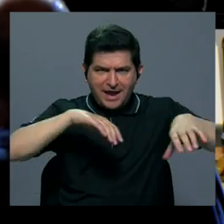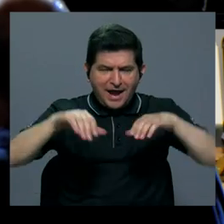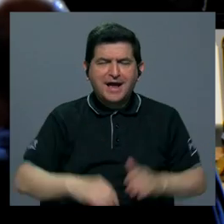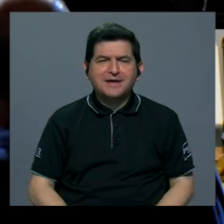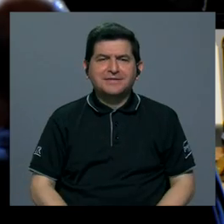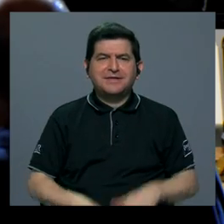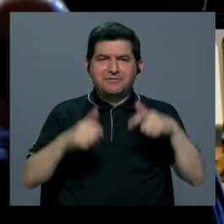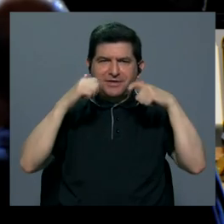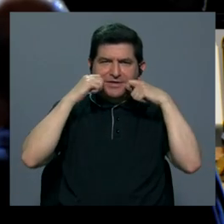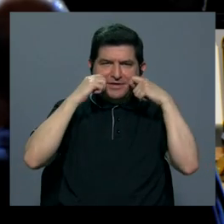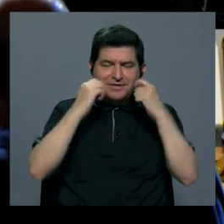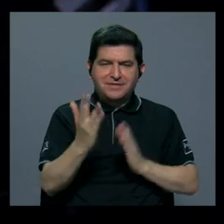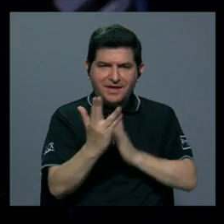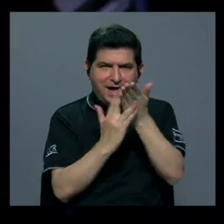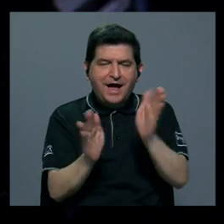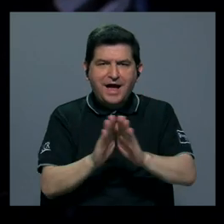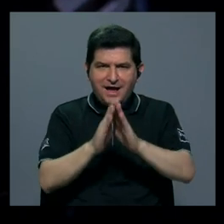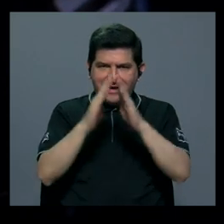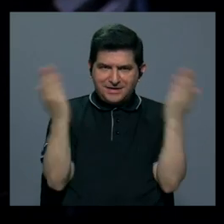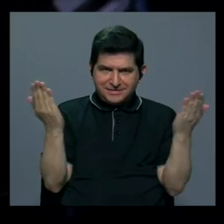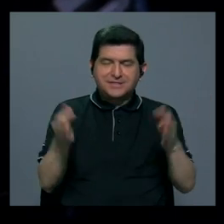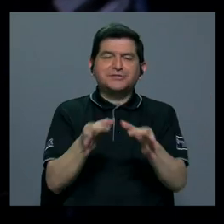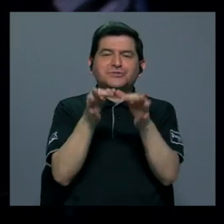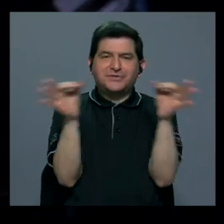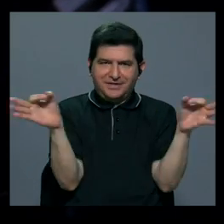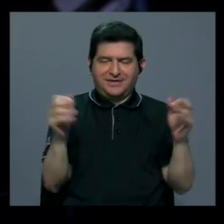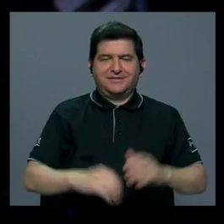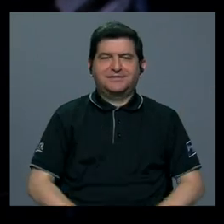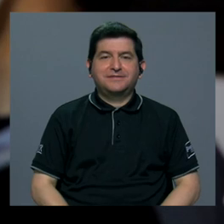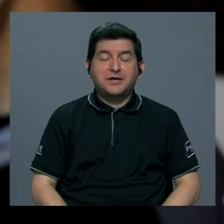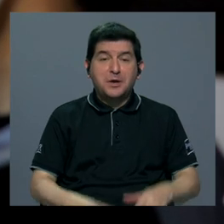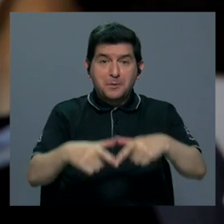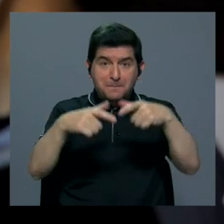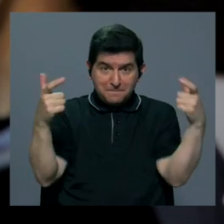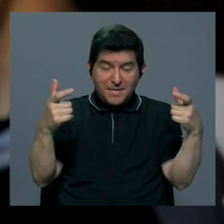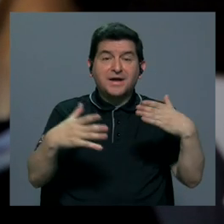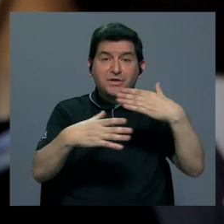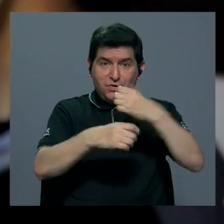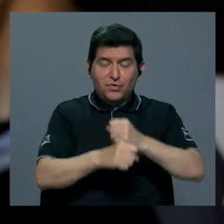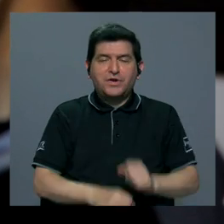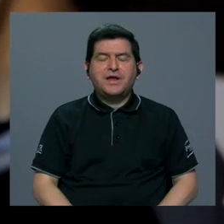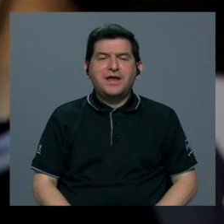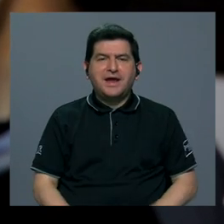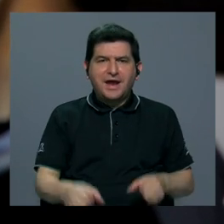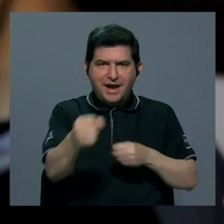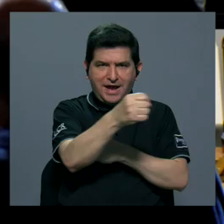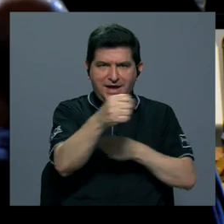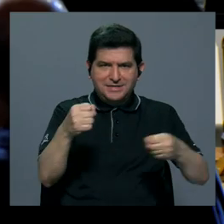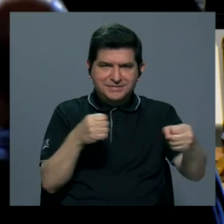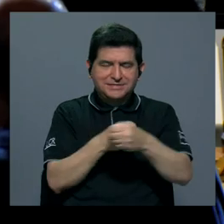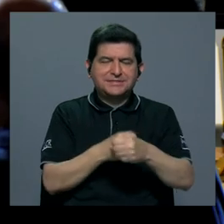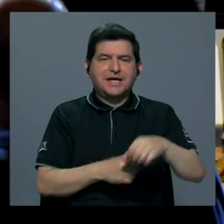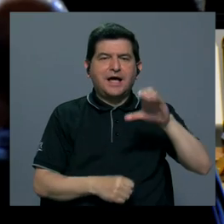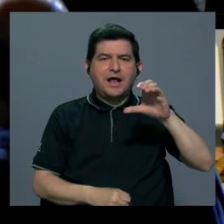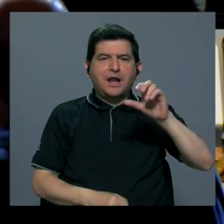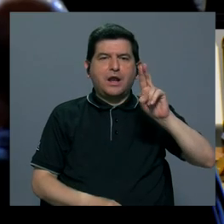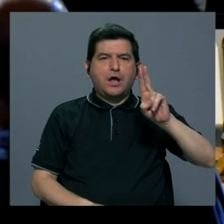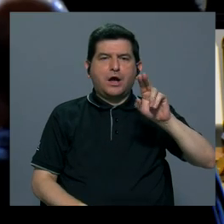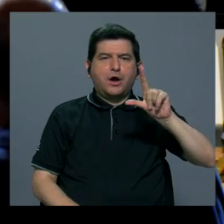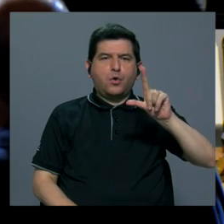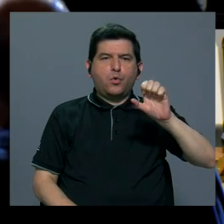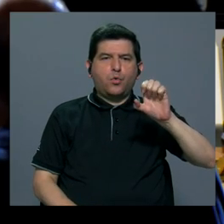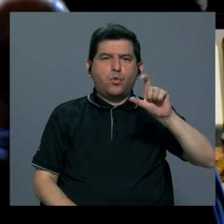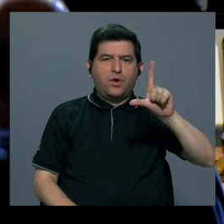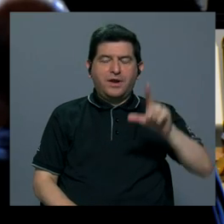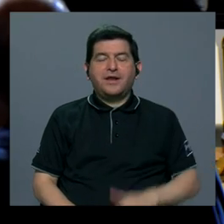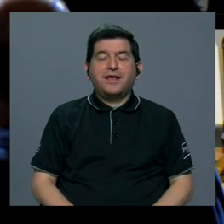presenciales, de acceso abierto y gratuitos La mayoría se realizan desde la Sala Culel en la Escuela de Artes Musicales